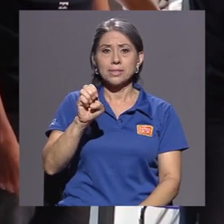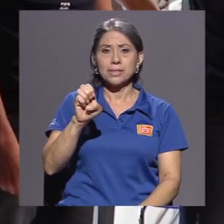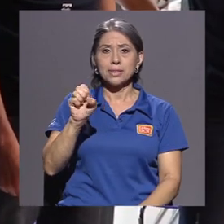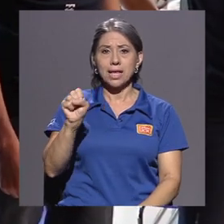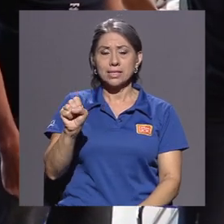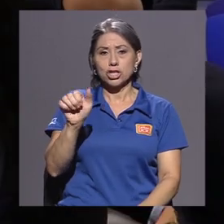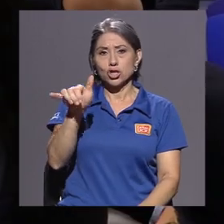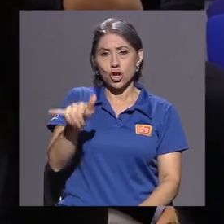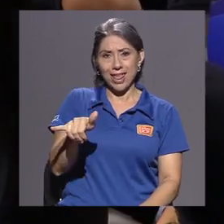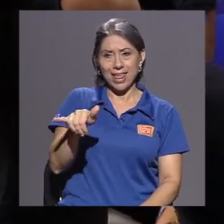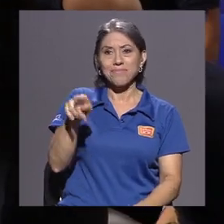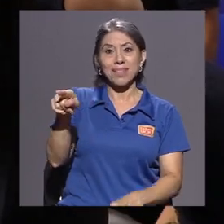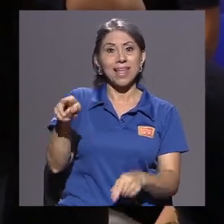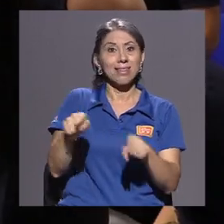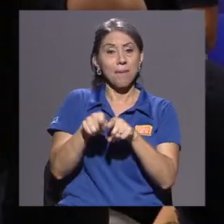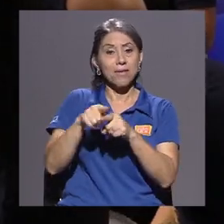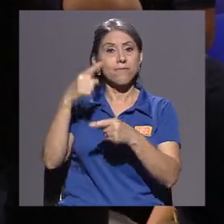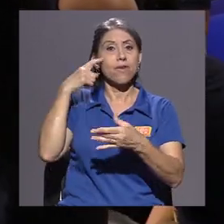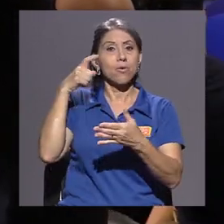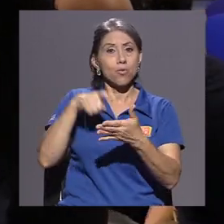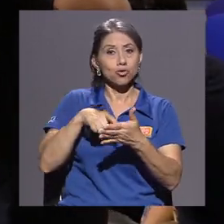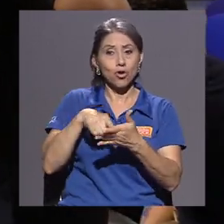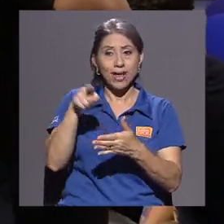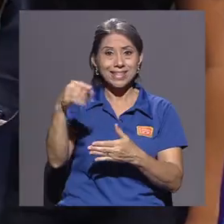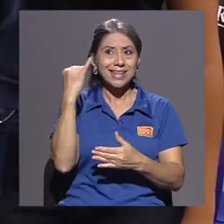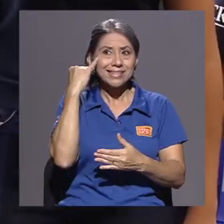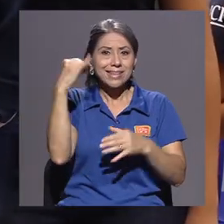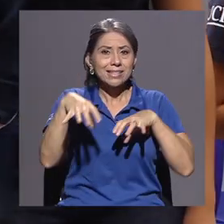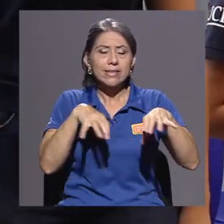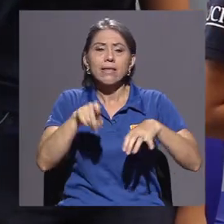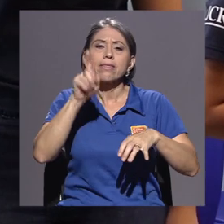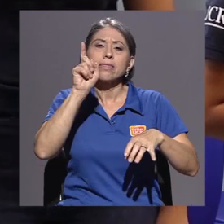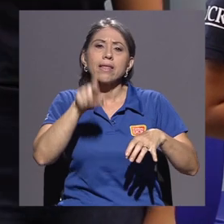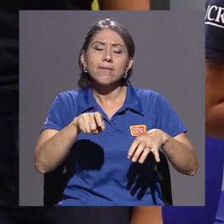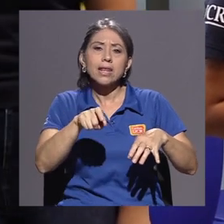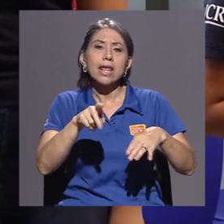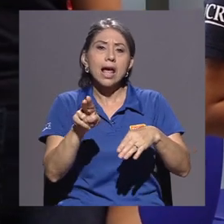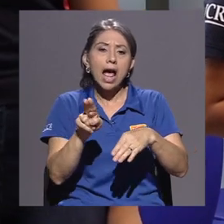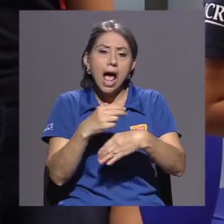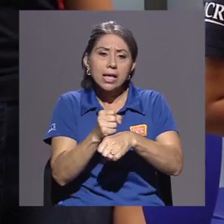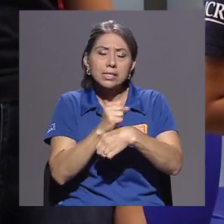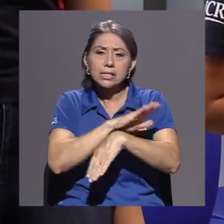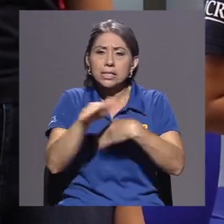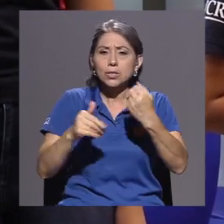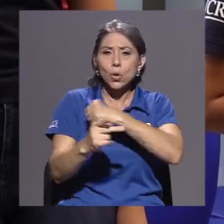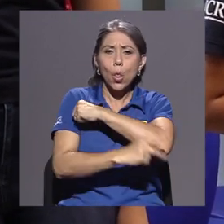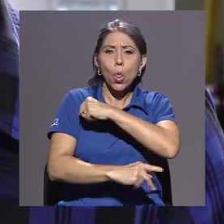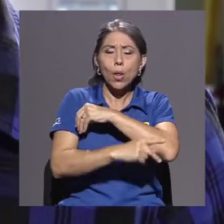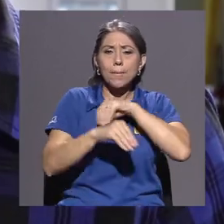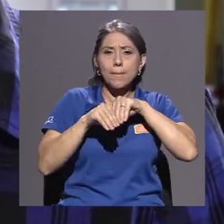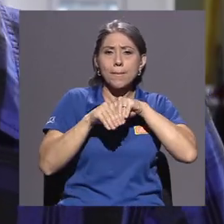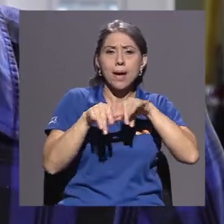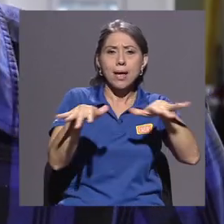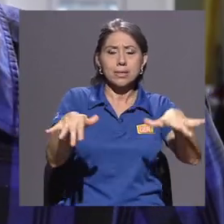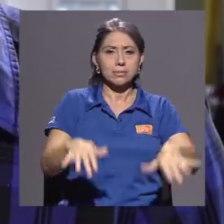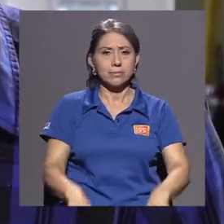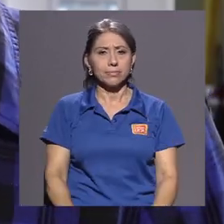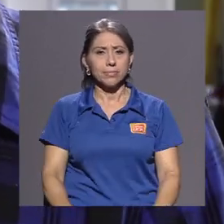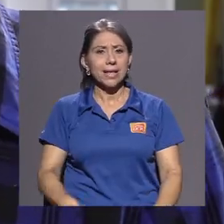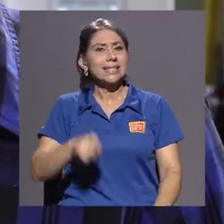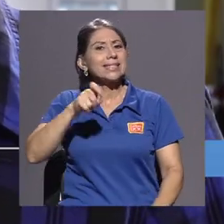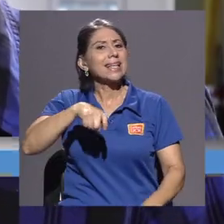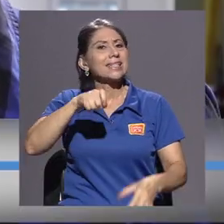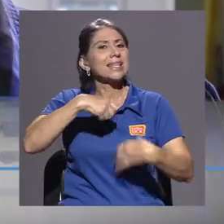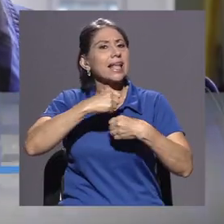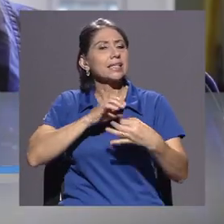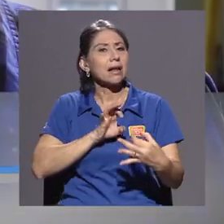quien además reconoció que estas iniciativas se deberían replicar a nivel país. Se necesitan como